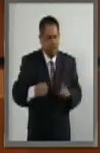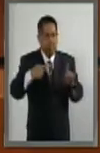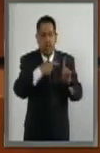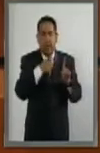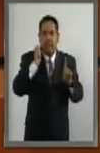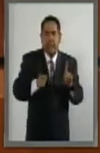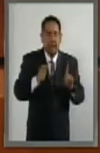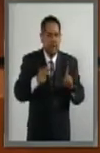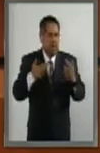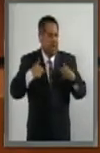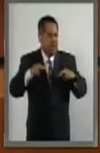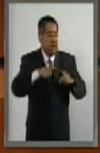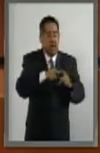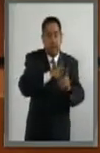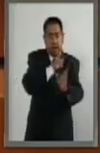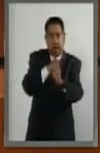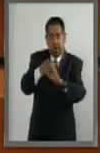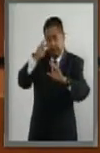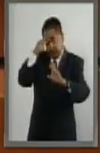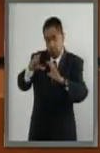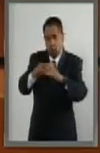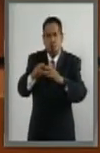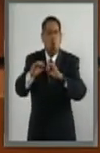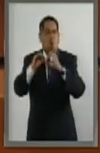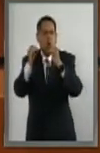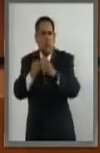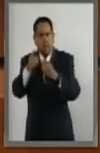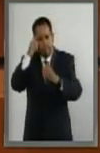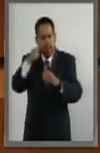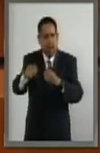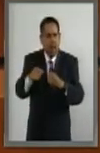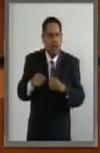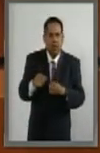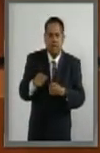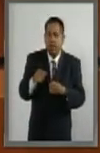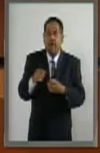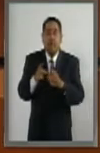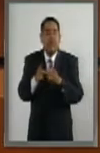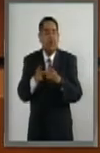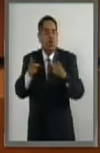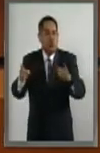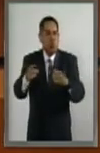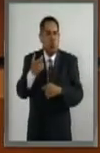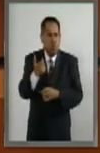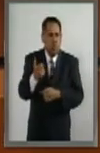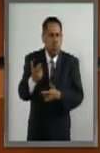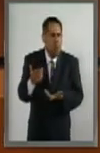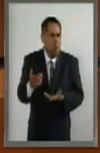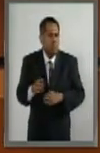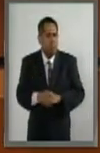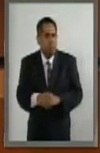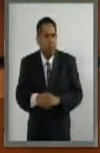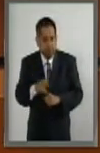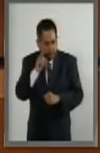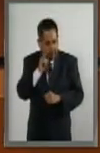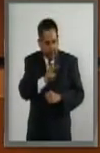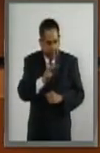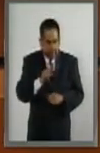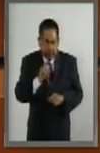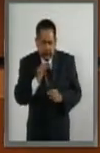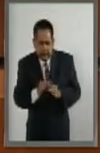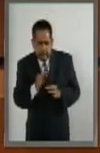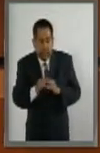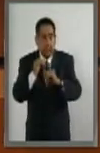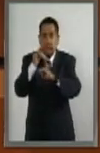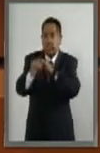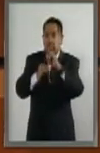Representación Permanente de México ante la Organización para la Cooperación y el Desarrollo Económico. La tendencia que observamos hoy dentro del escenario